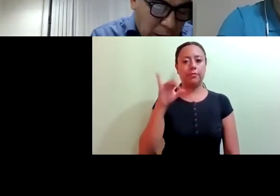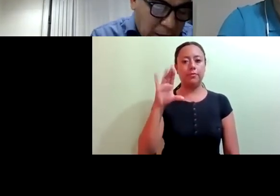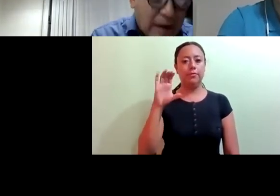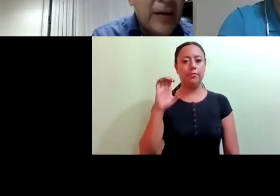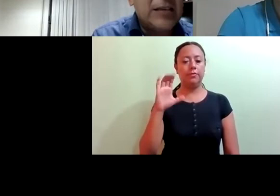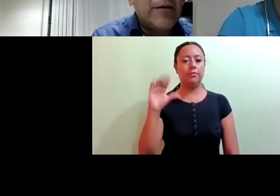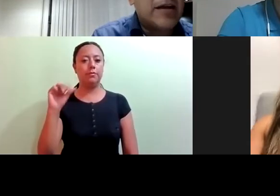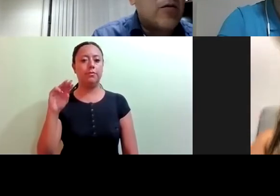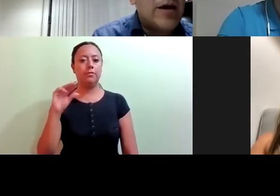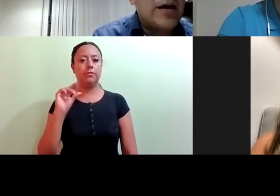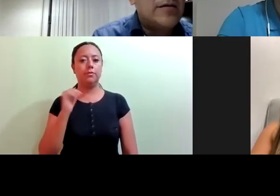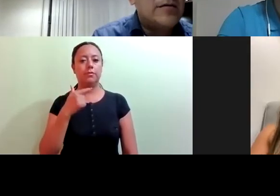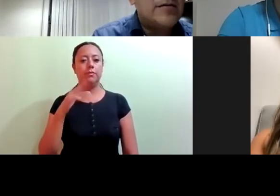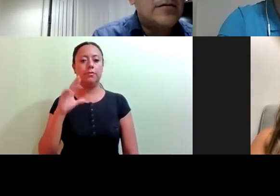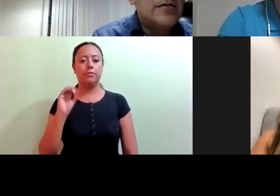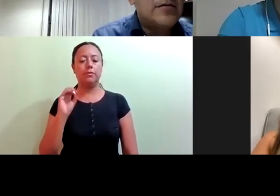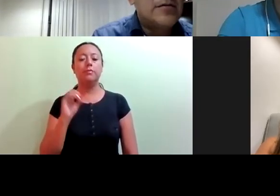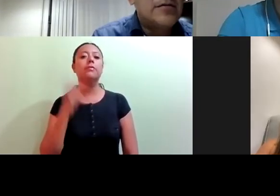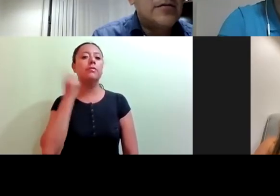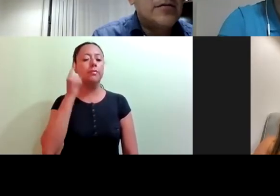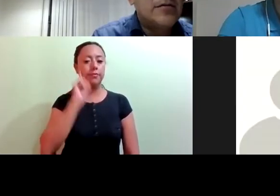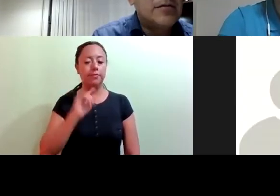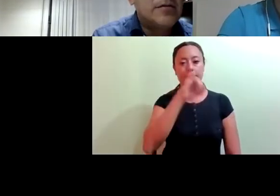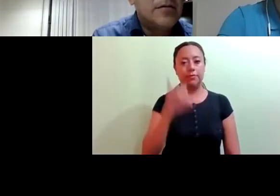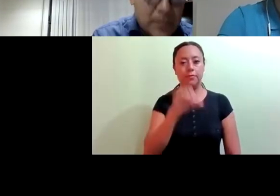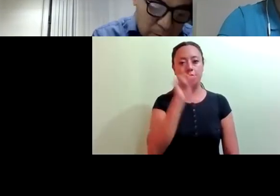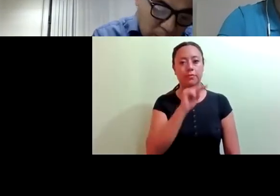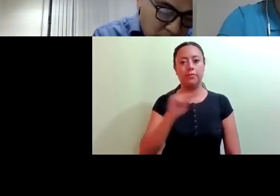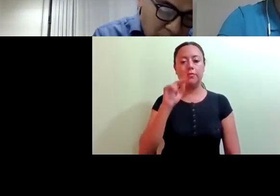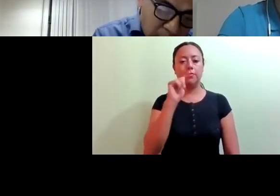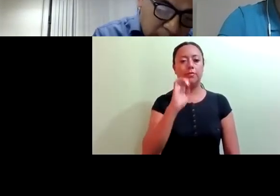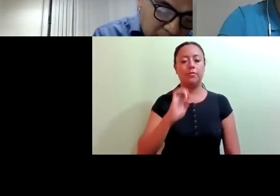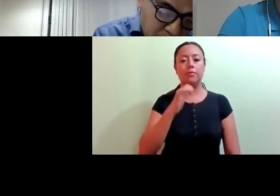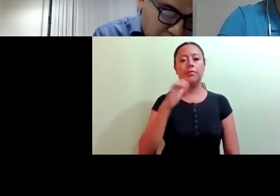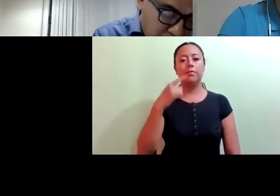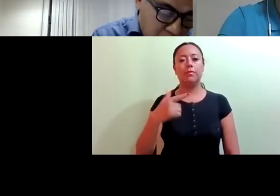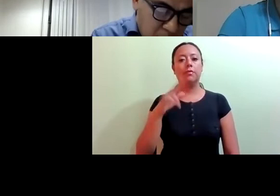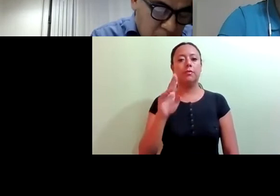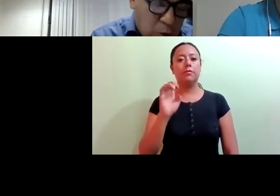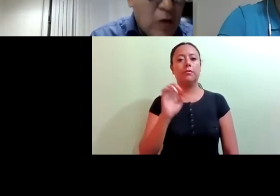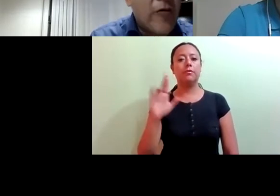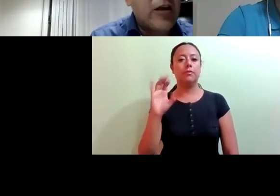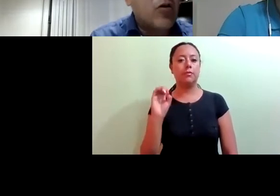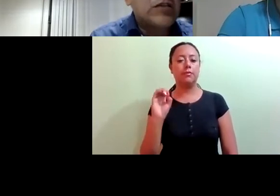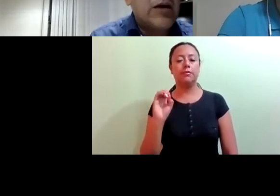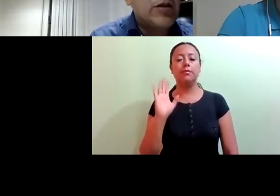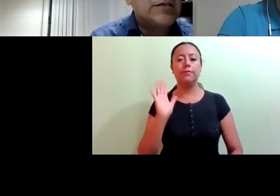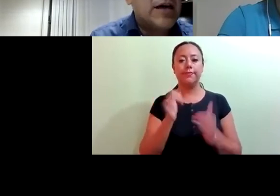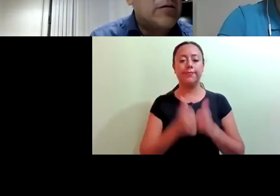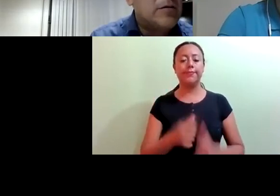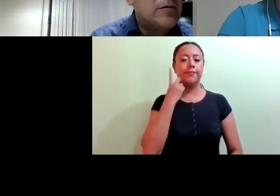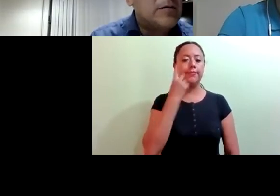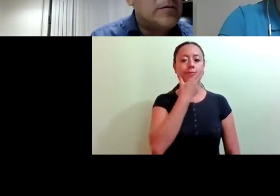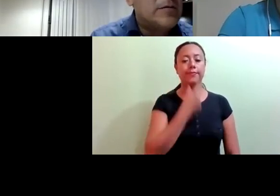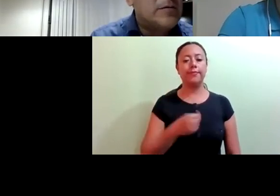Diputada Yanet Elizabeth Guerrero Maya. Yanet Guerrero, presente. Gracias, diputada. Diputado Fernando José Aboitis